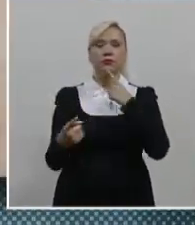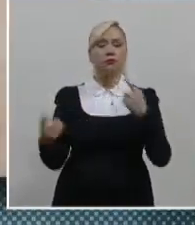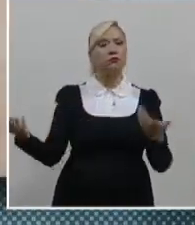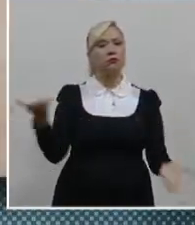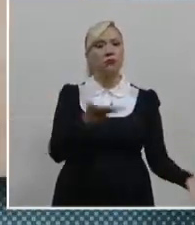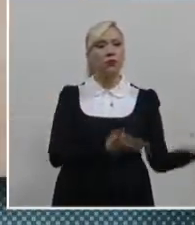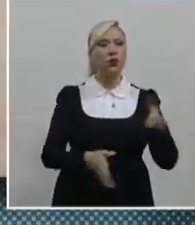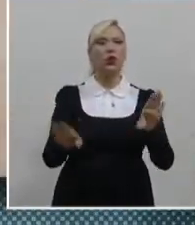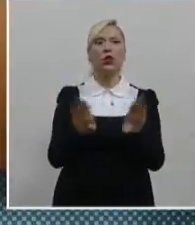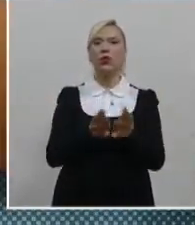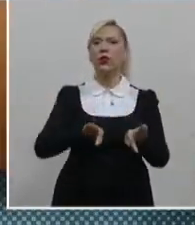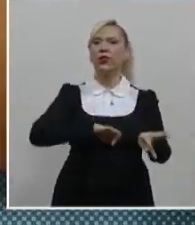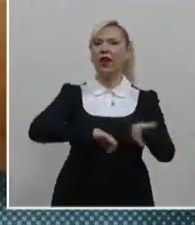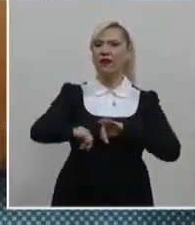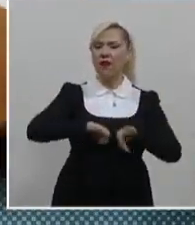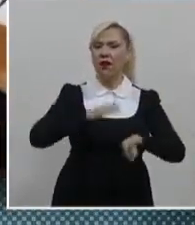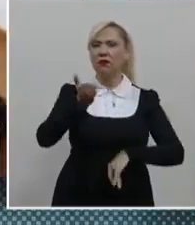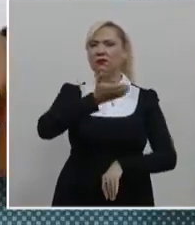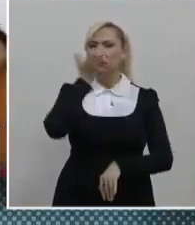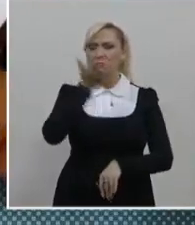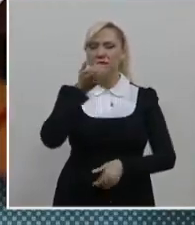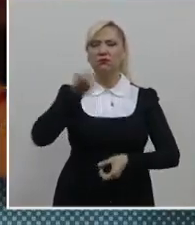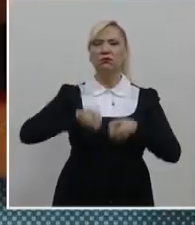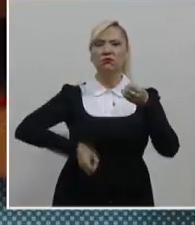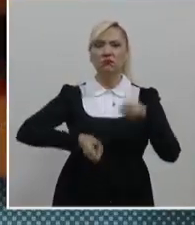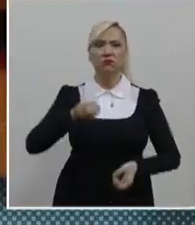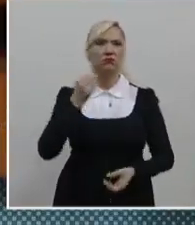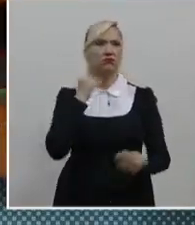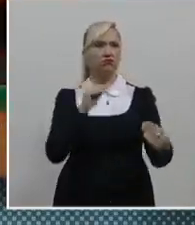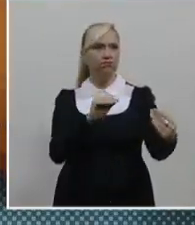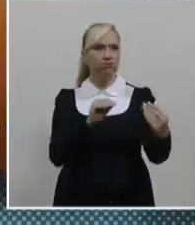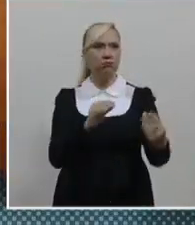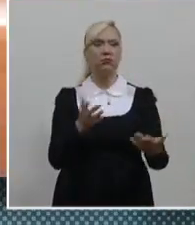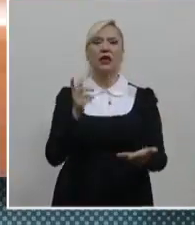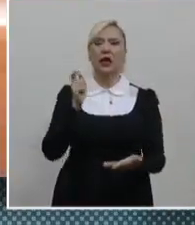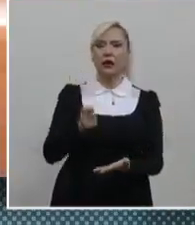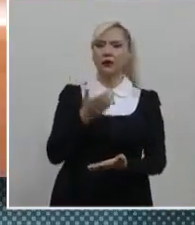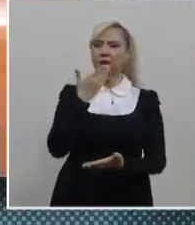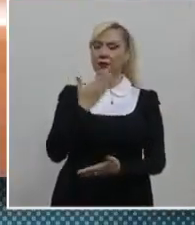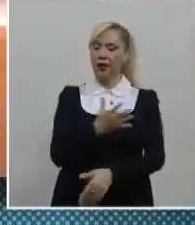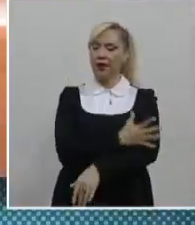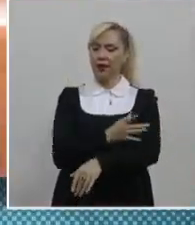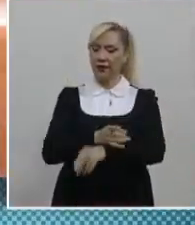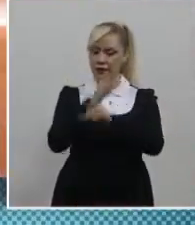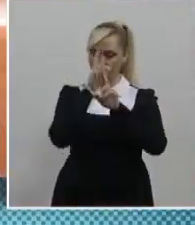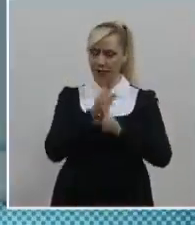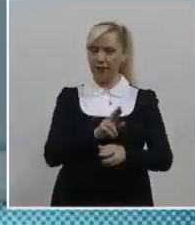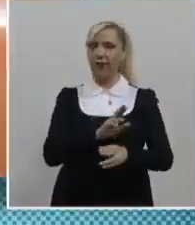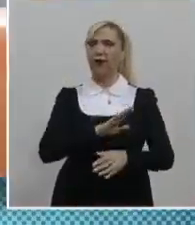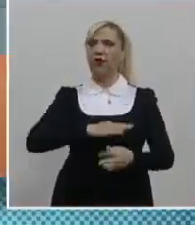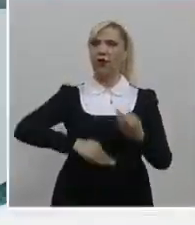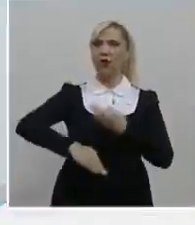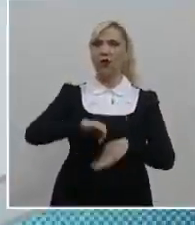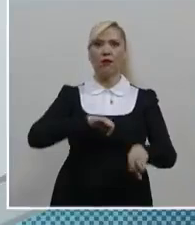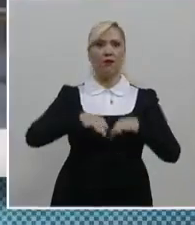sobre la praxis judicial, los valores y las buenas prácticas por parte de litigantes y operadores judiciales.